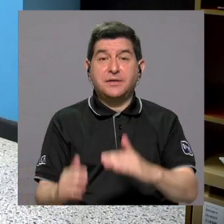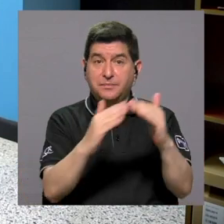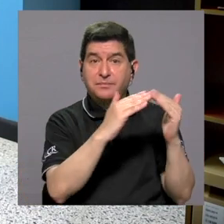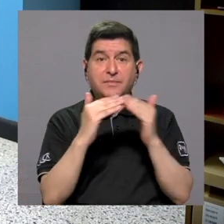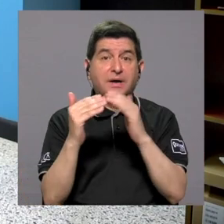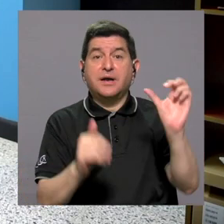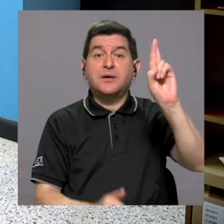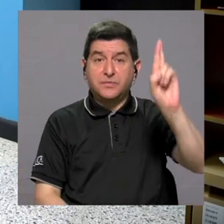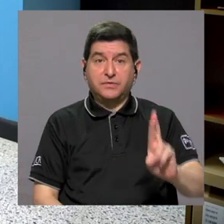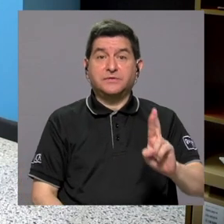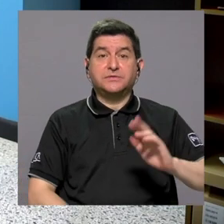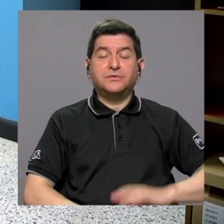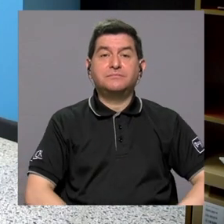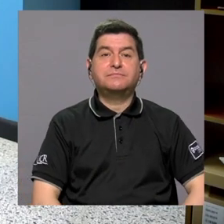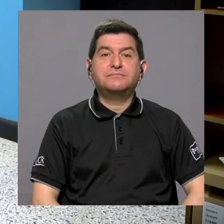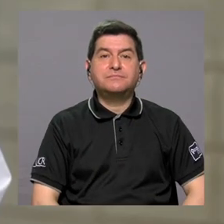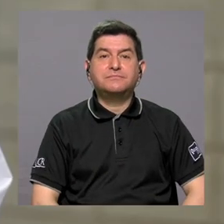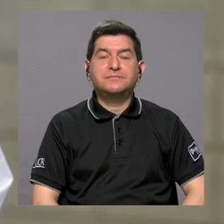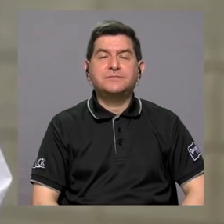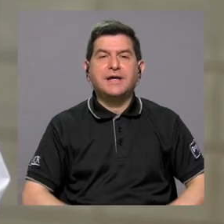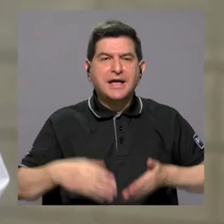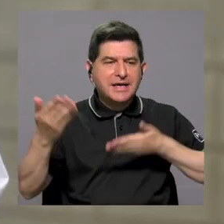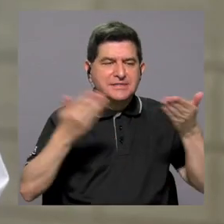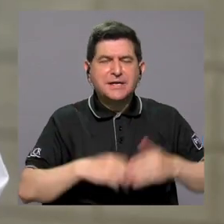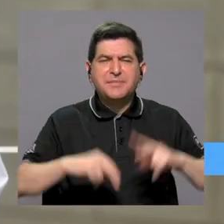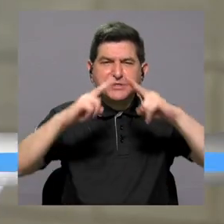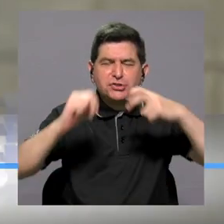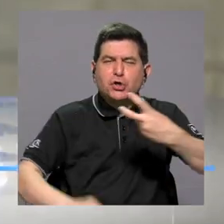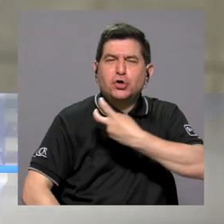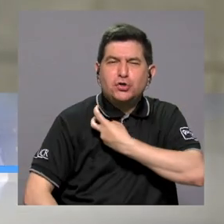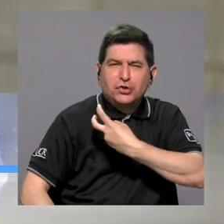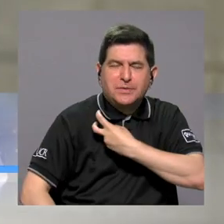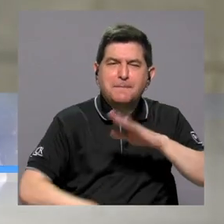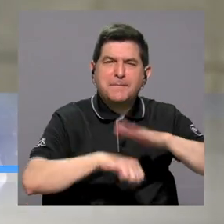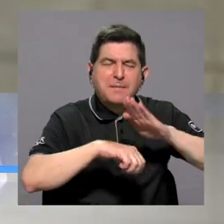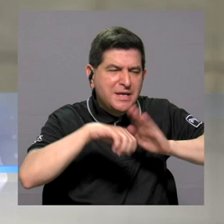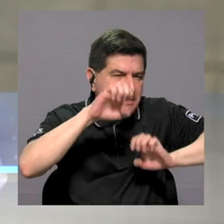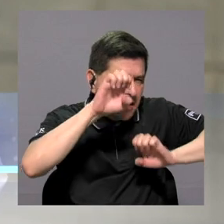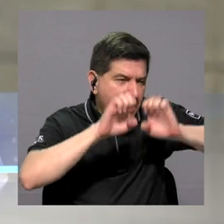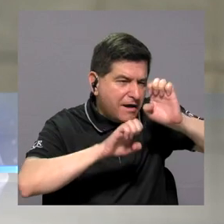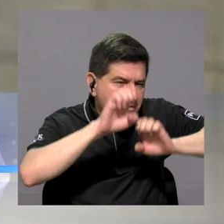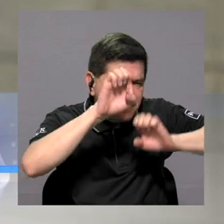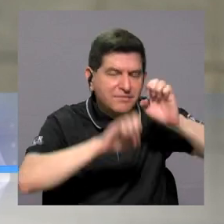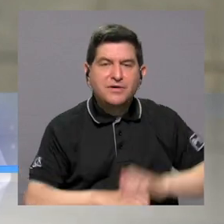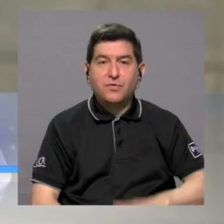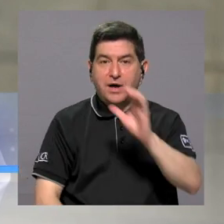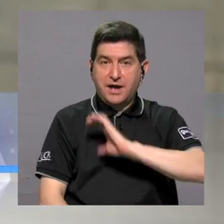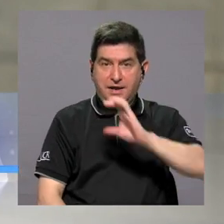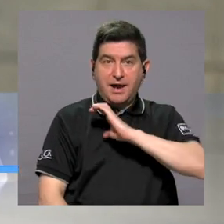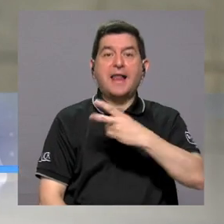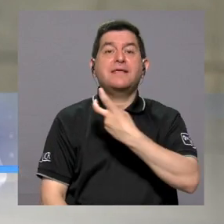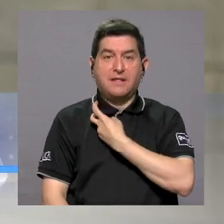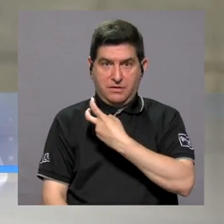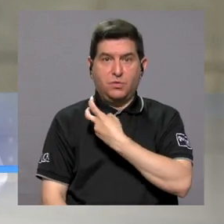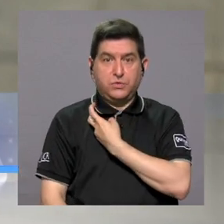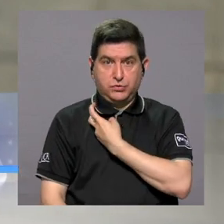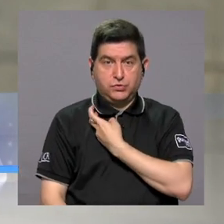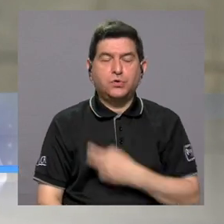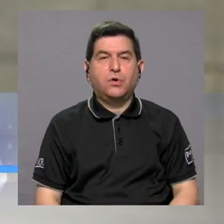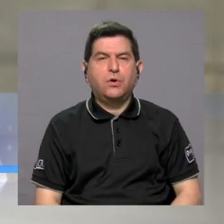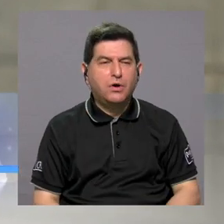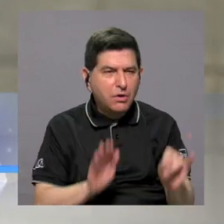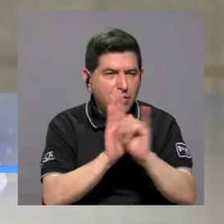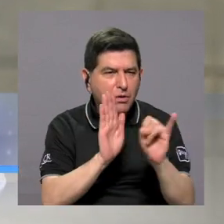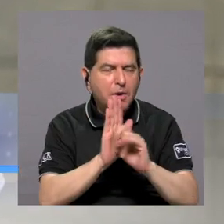población costarricense. El servicio de densitometría permite evaluar la calidad de los huesos, permite